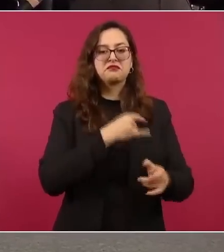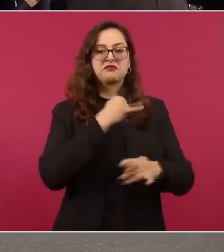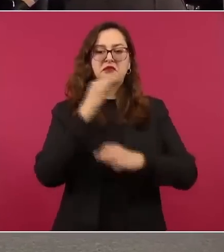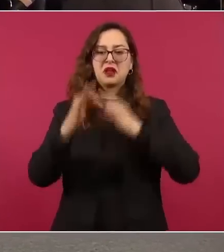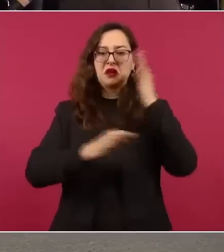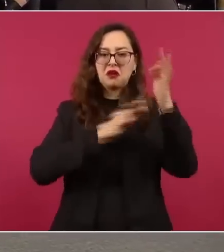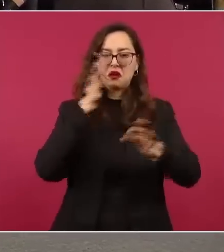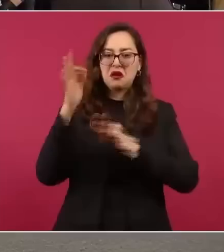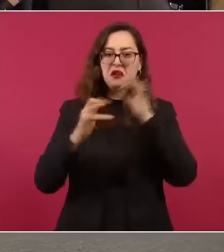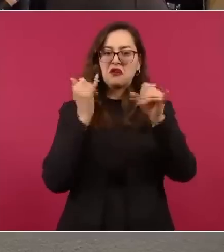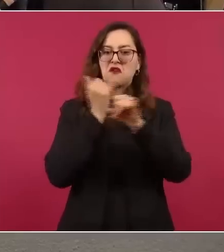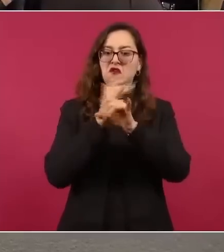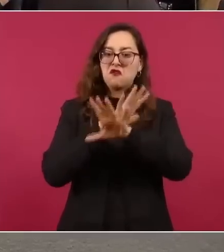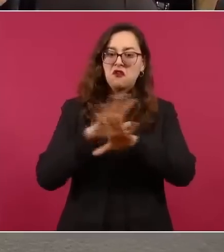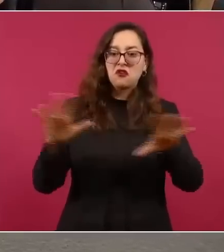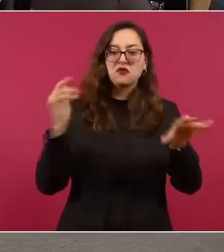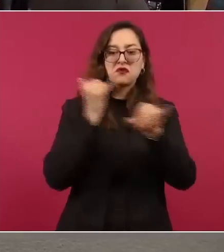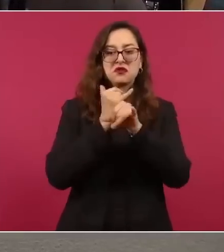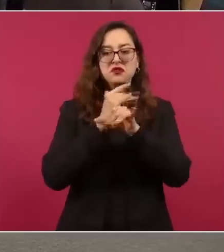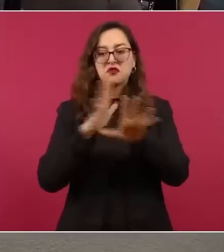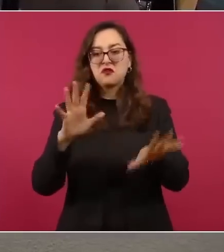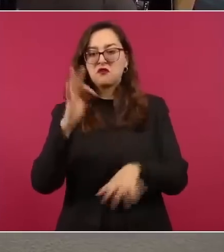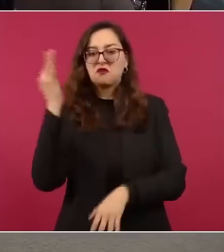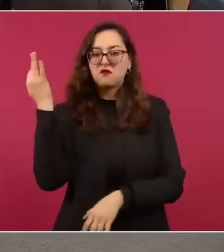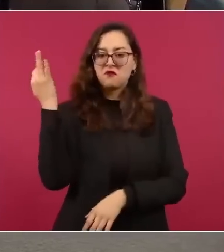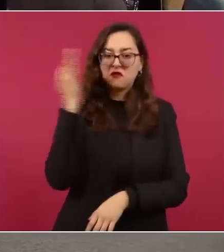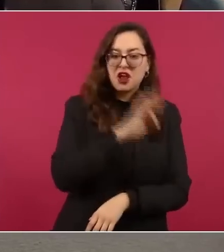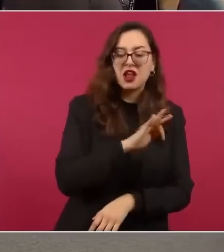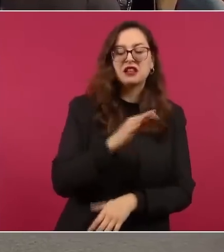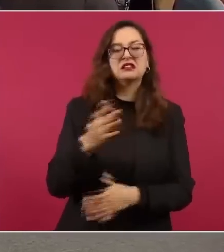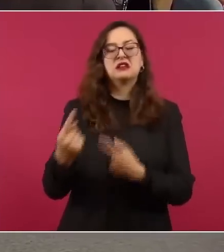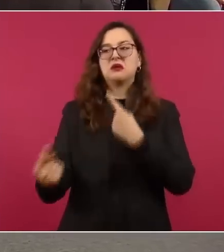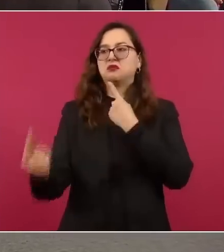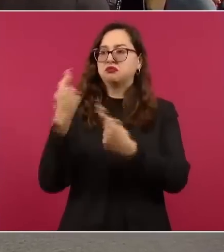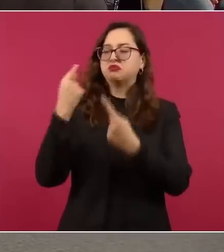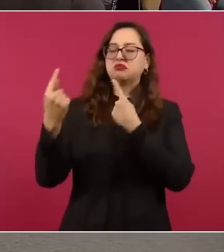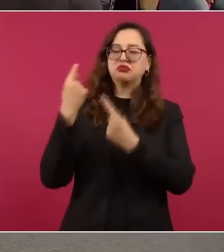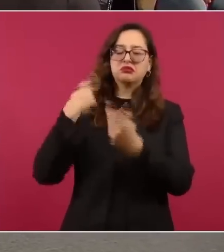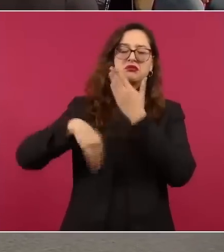manipulación, con ataques constantes.